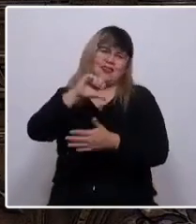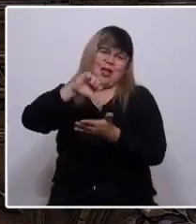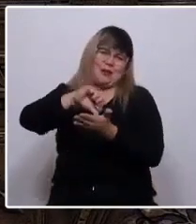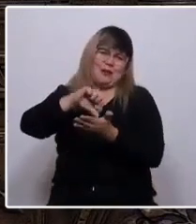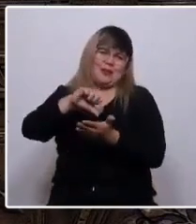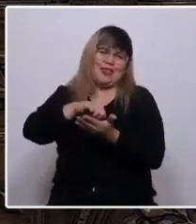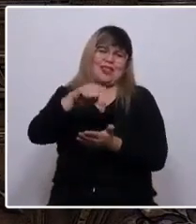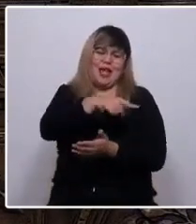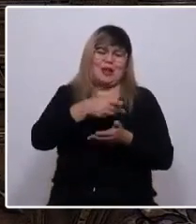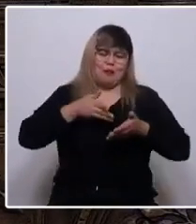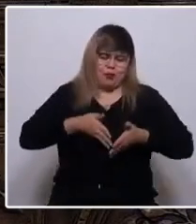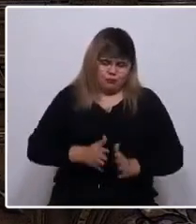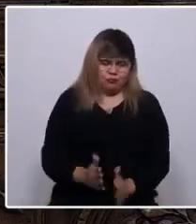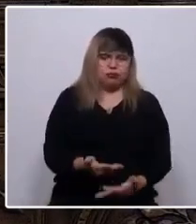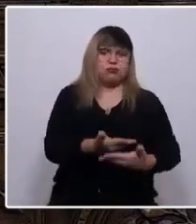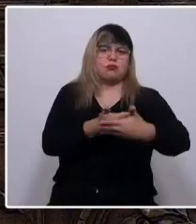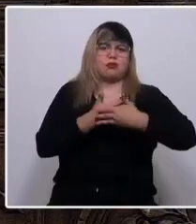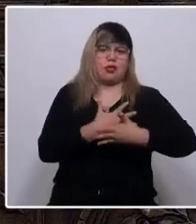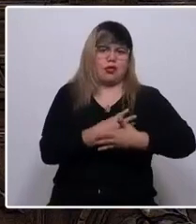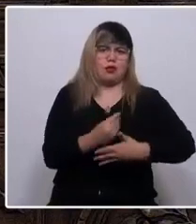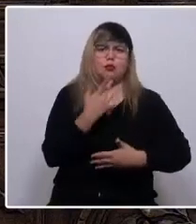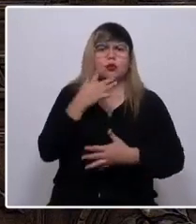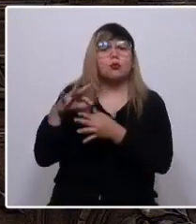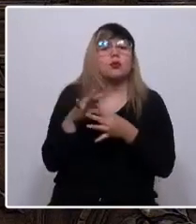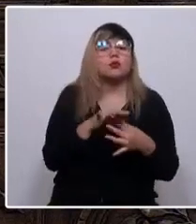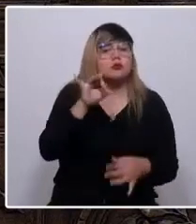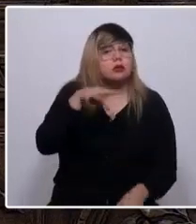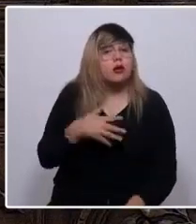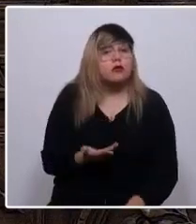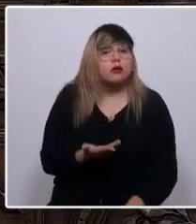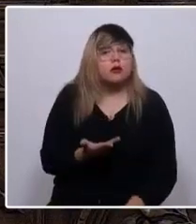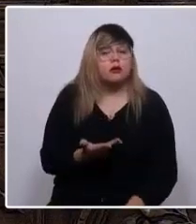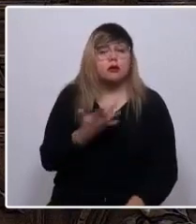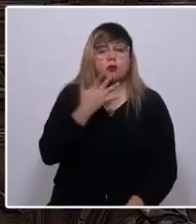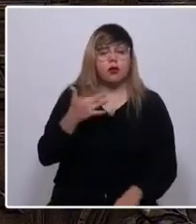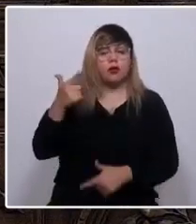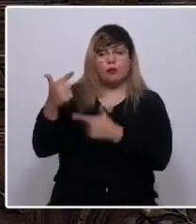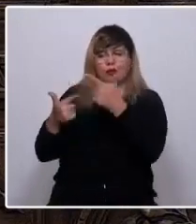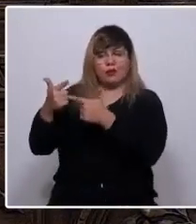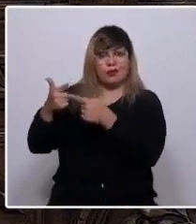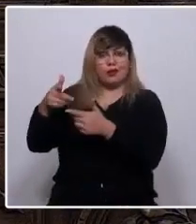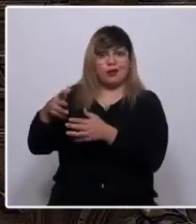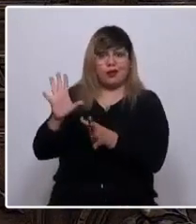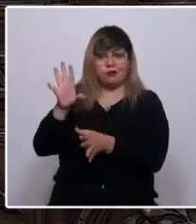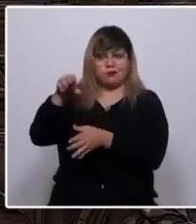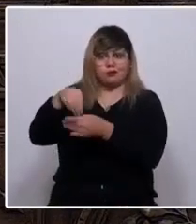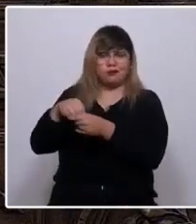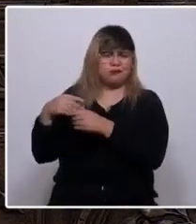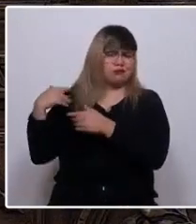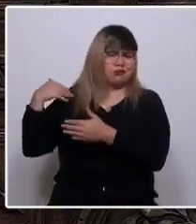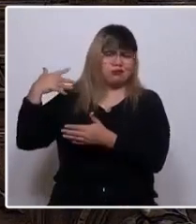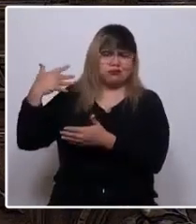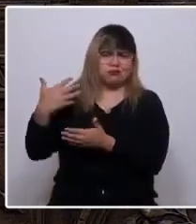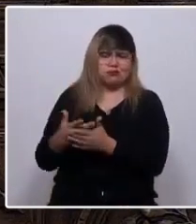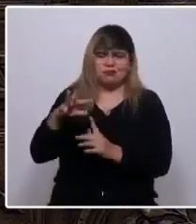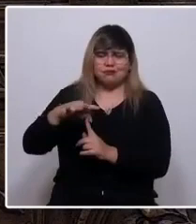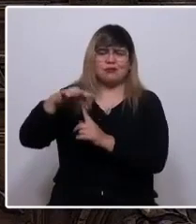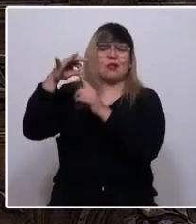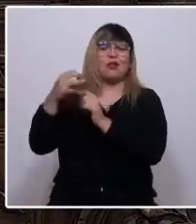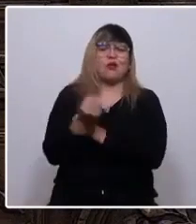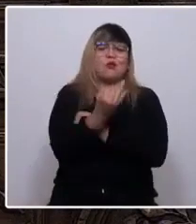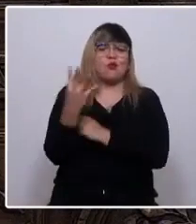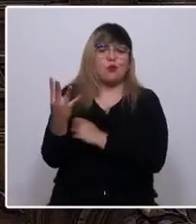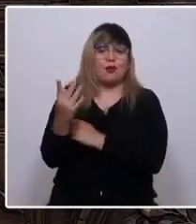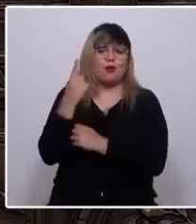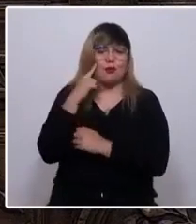la llegada de sus hijos. ¿Y saben por qué? Porque la clase política instalada en el poder por décadas ha priorizado números y